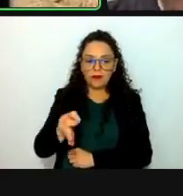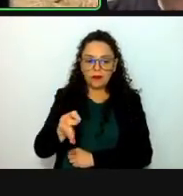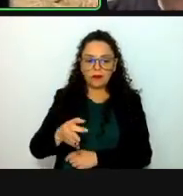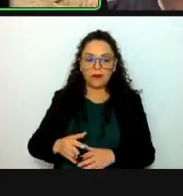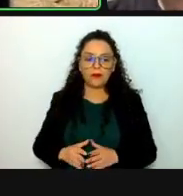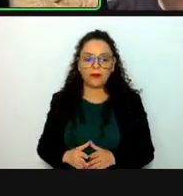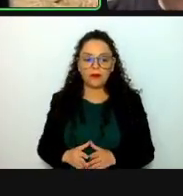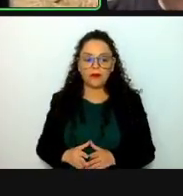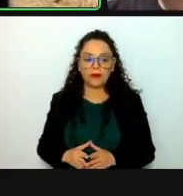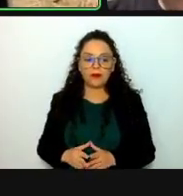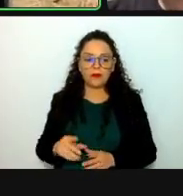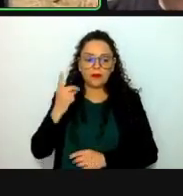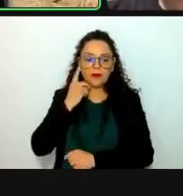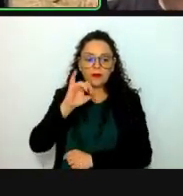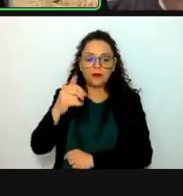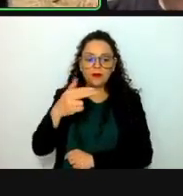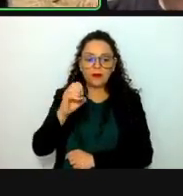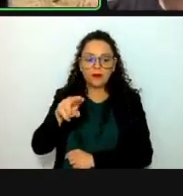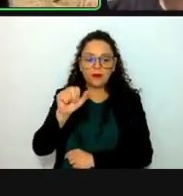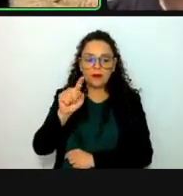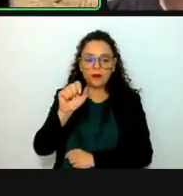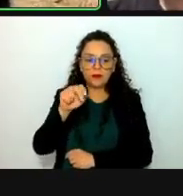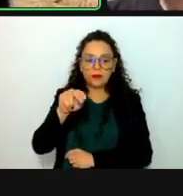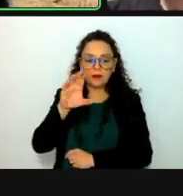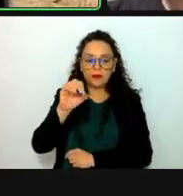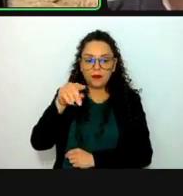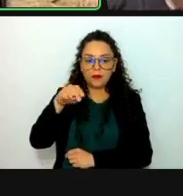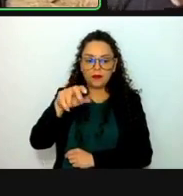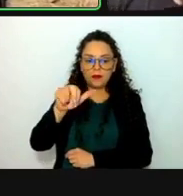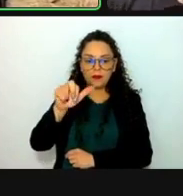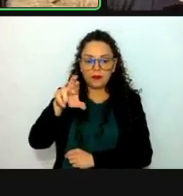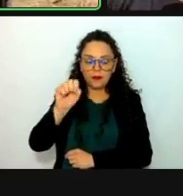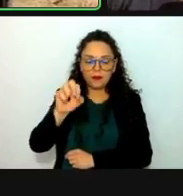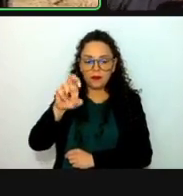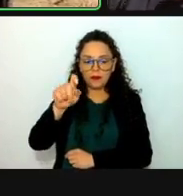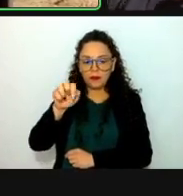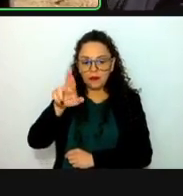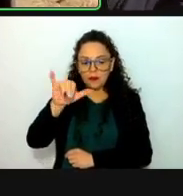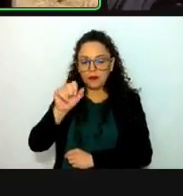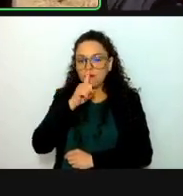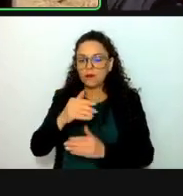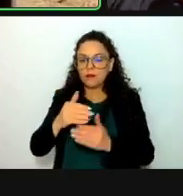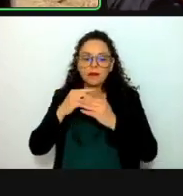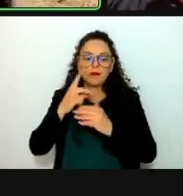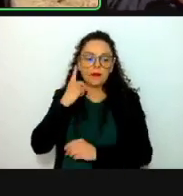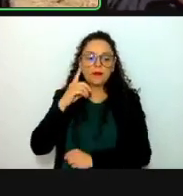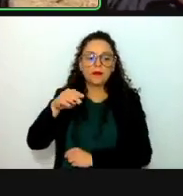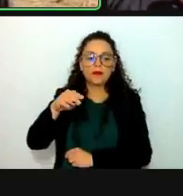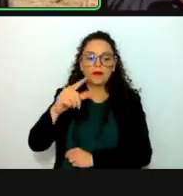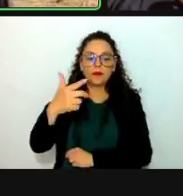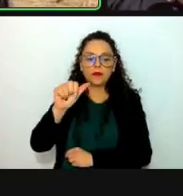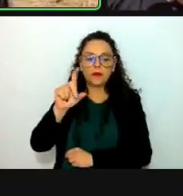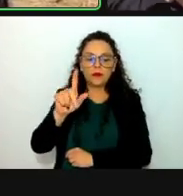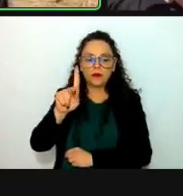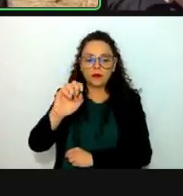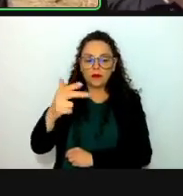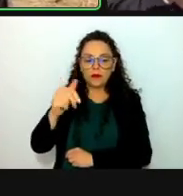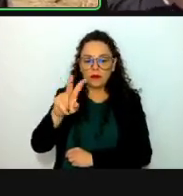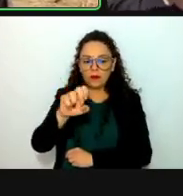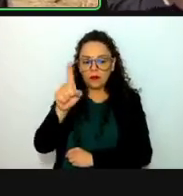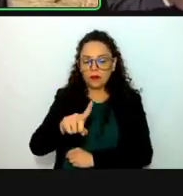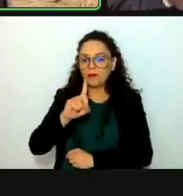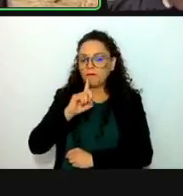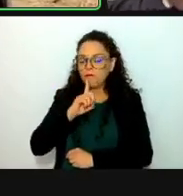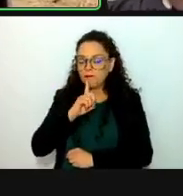Jonathan Conmena de Rentería. Diputada María Guadalupe Chávez Contreras. Falta alguna diputada o diputada de pasar lista de